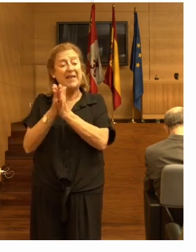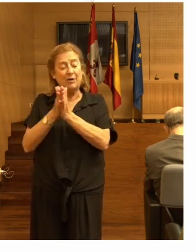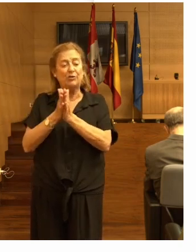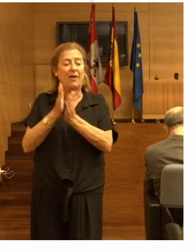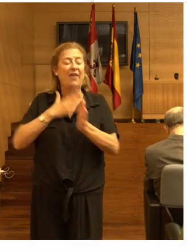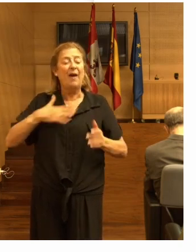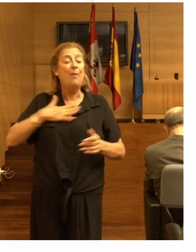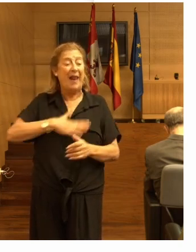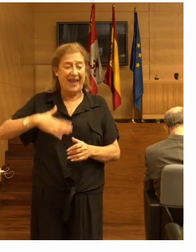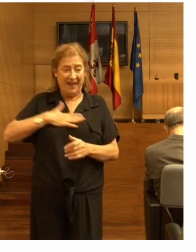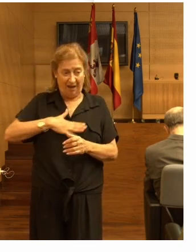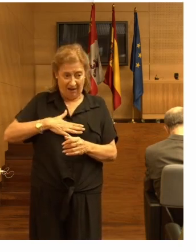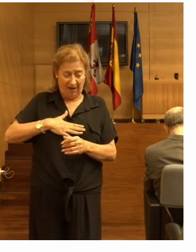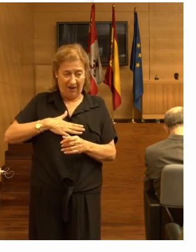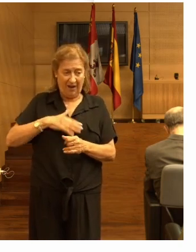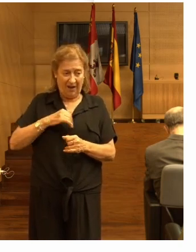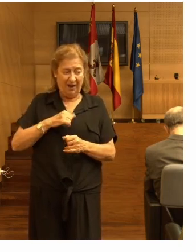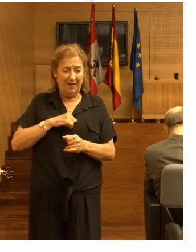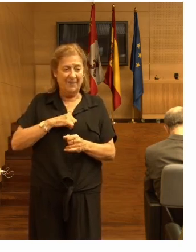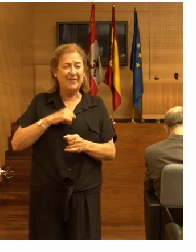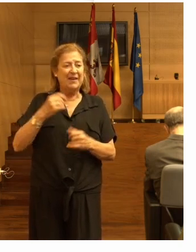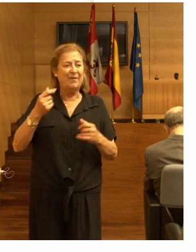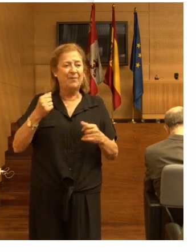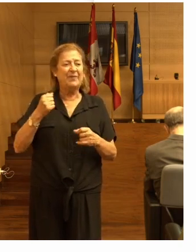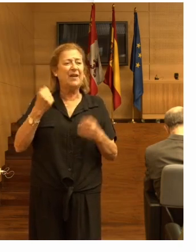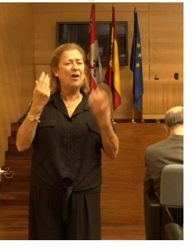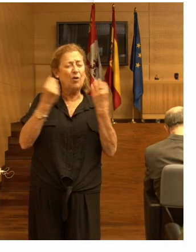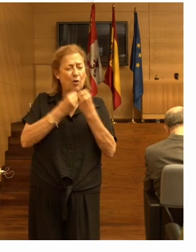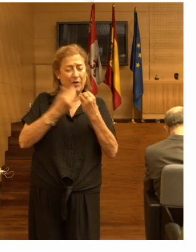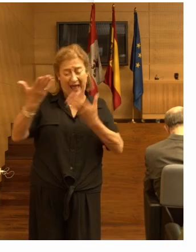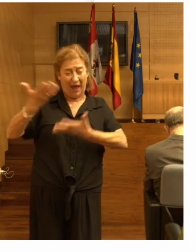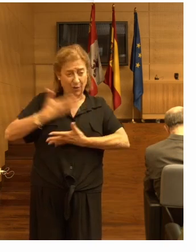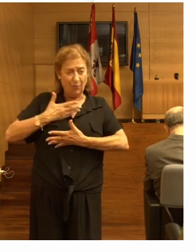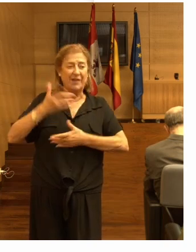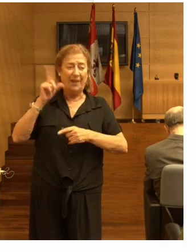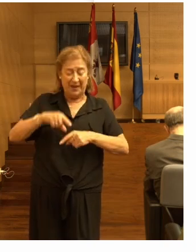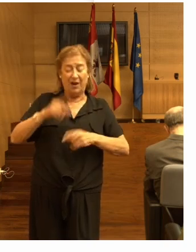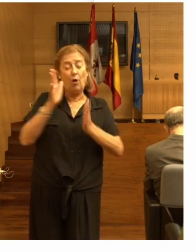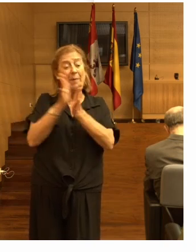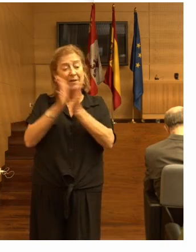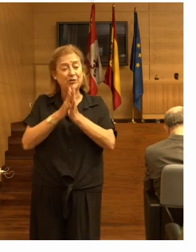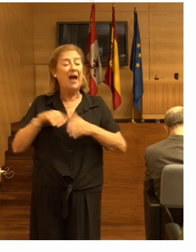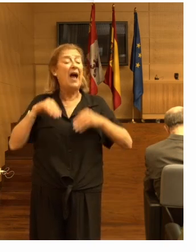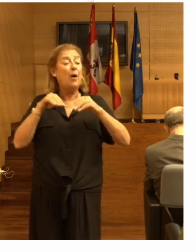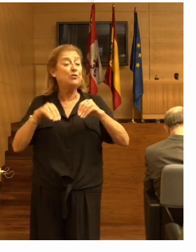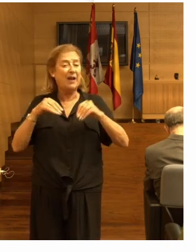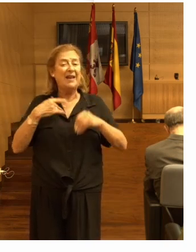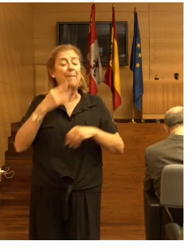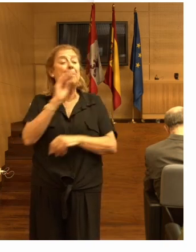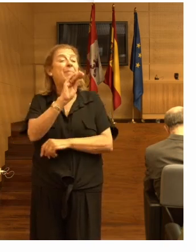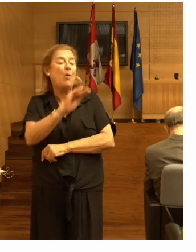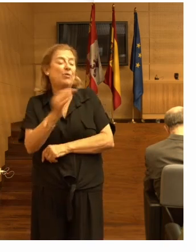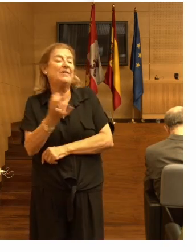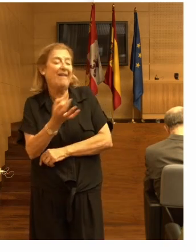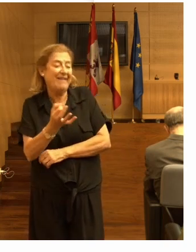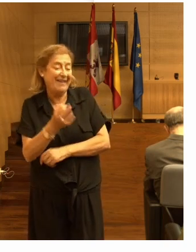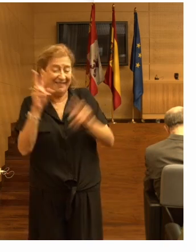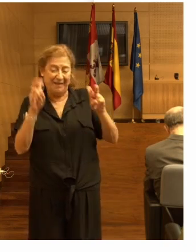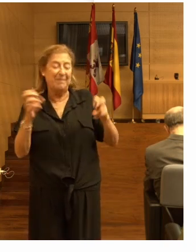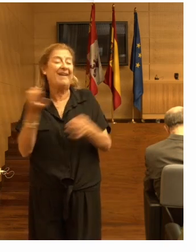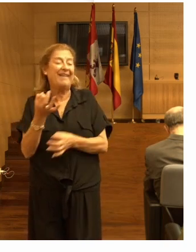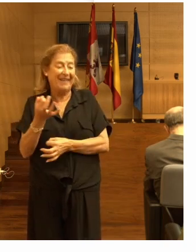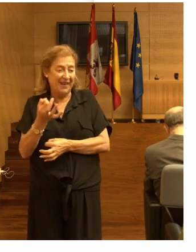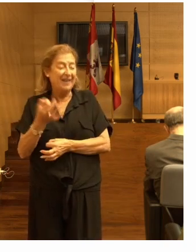con ayuda de algunos compañeros de Australia también. Y la pregunta aquí es, la cuestión es,